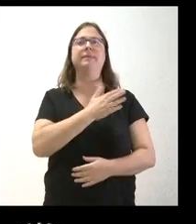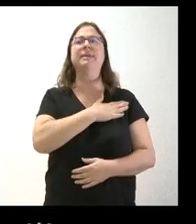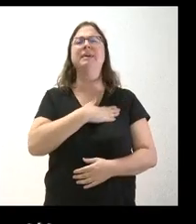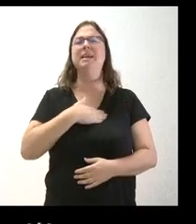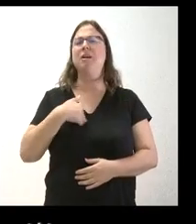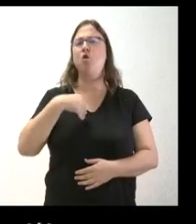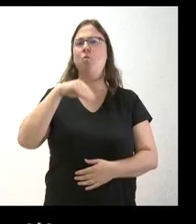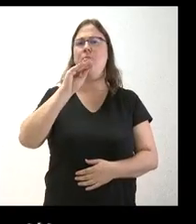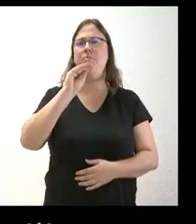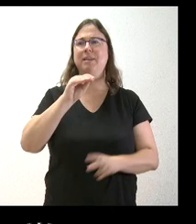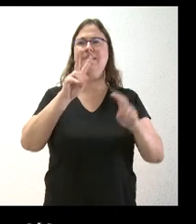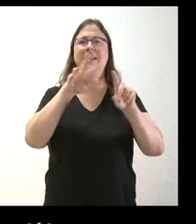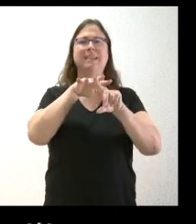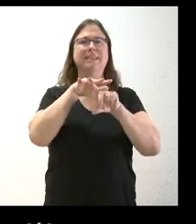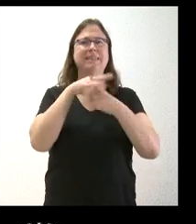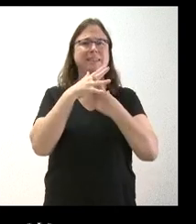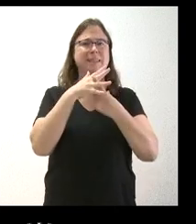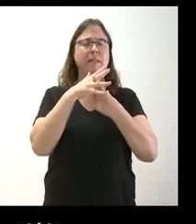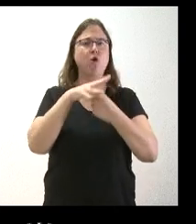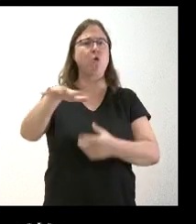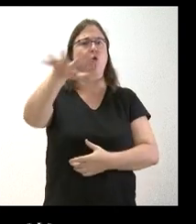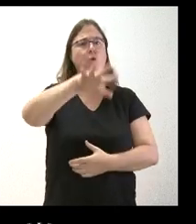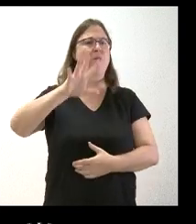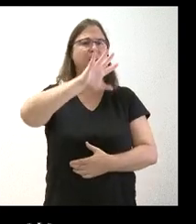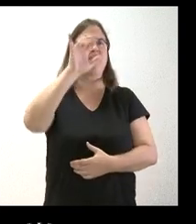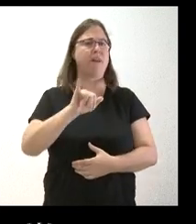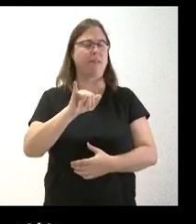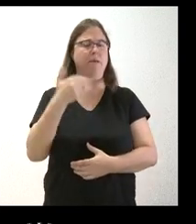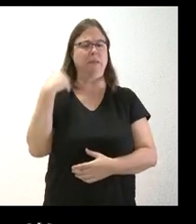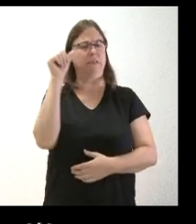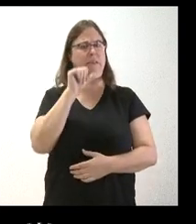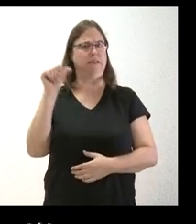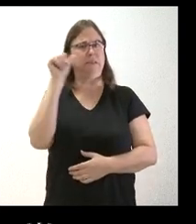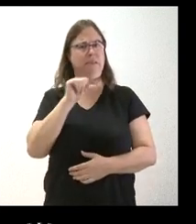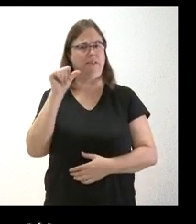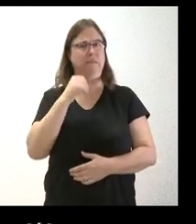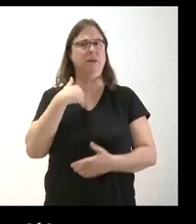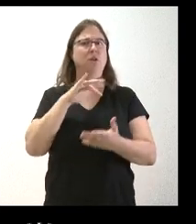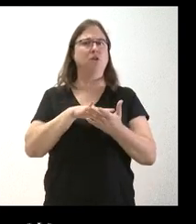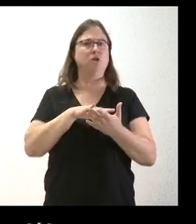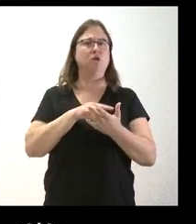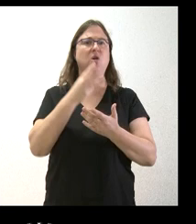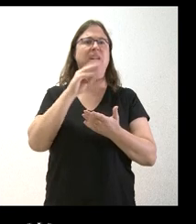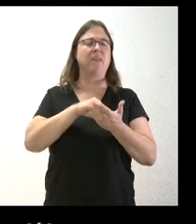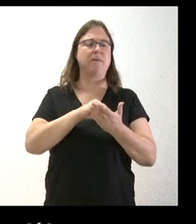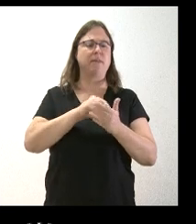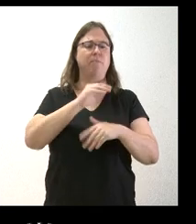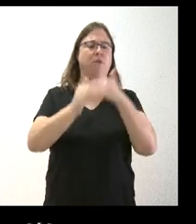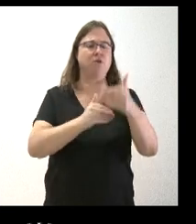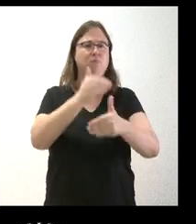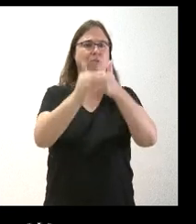Yo quería preguntarle por la situación laboral de la comarca de El Bierzo, en la que en las últimas semanas se han concatenado hasta tres procesos de regulación distintos, en la